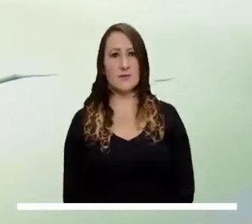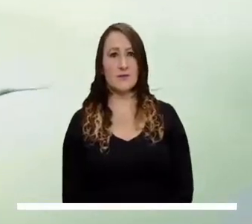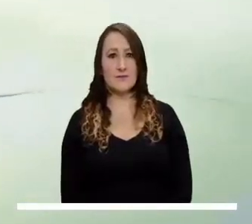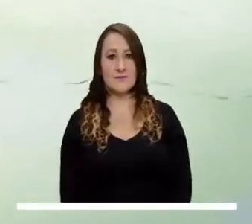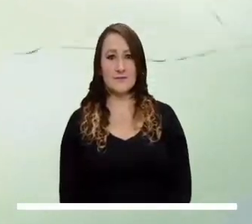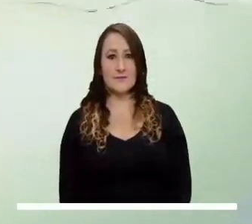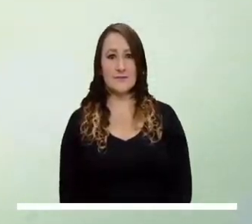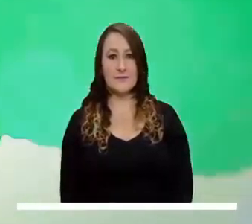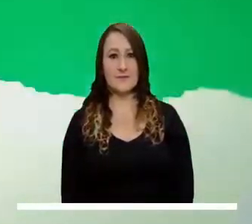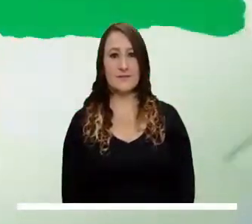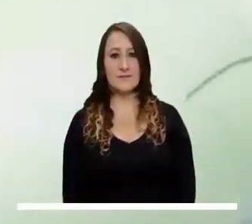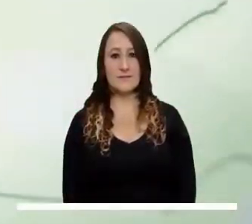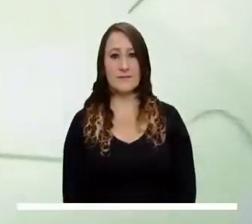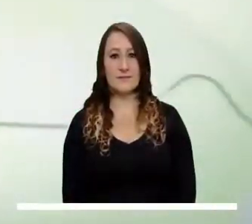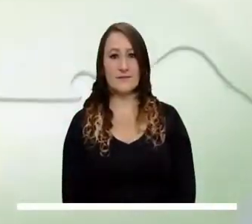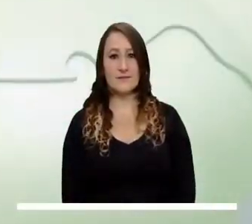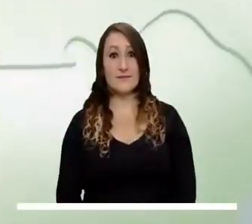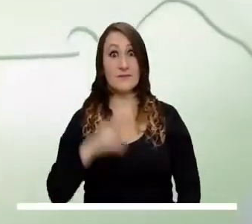lluvias ligeras.